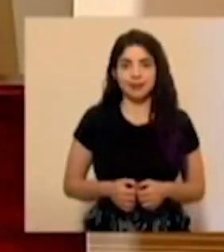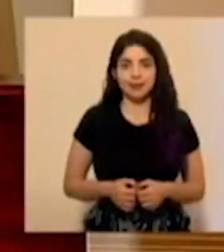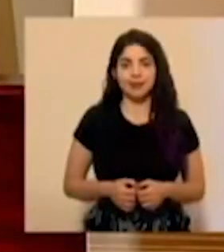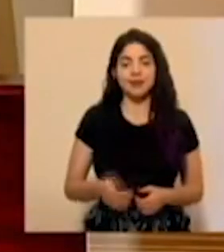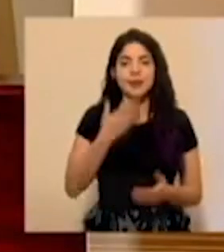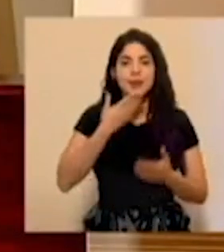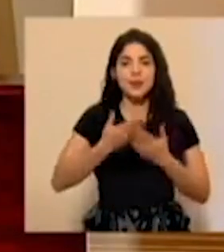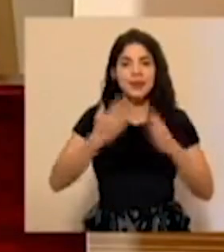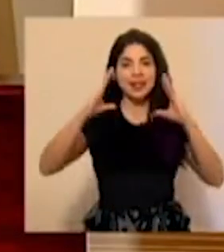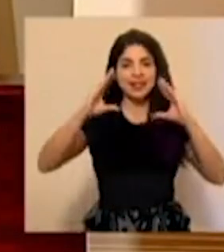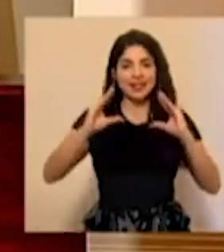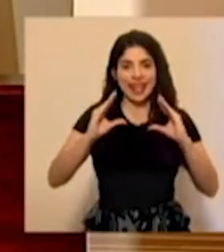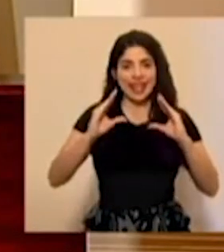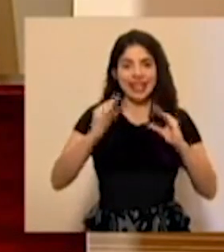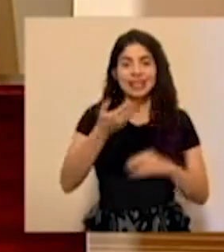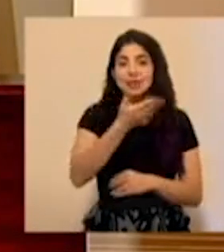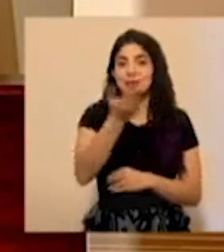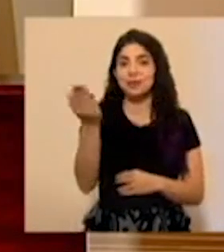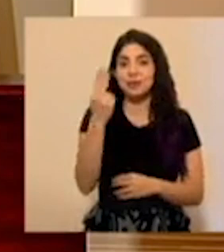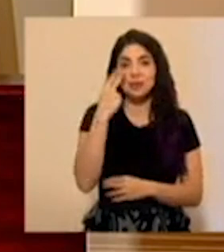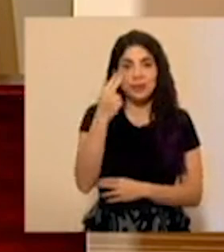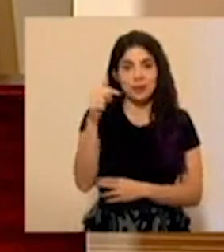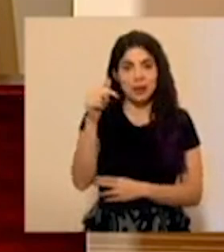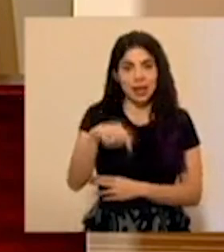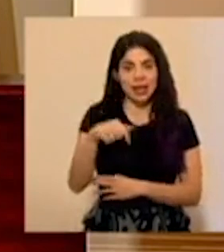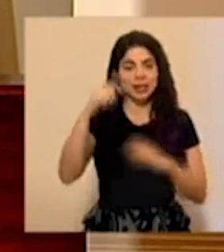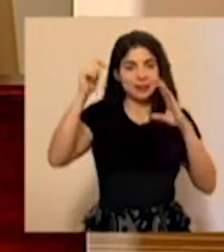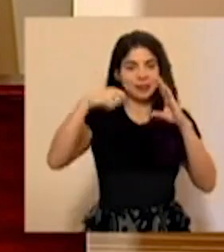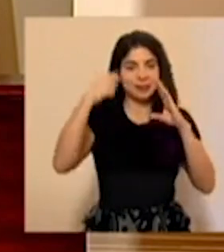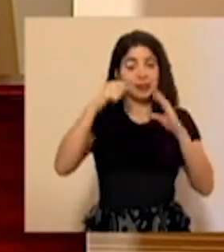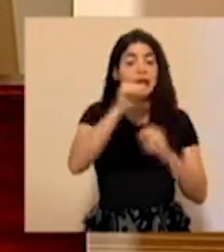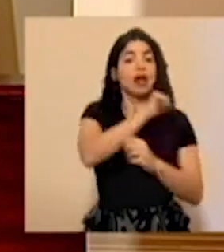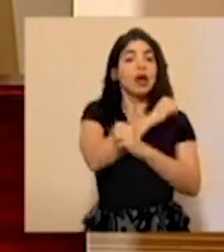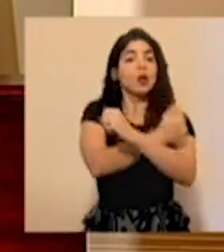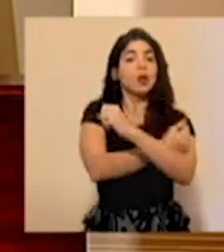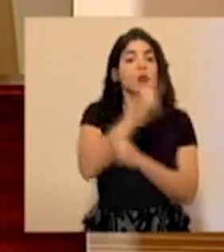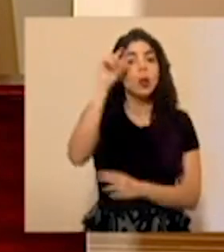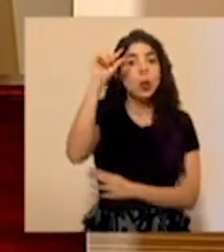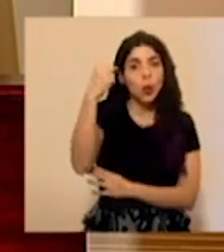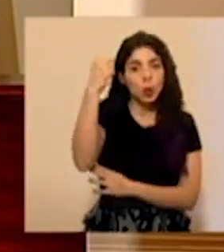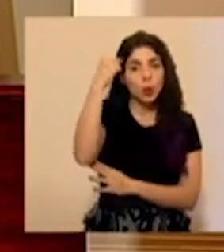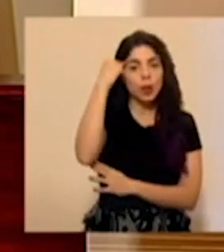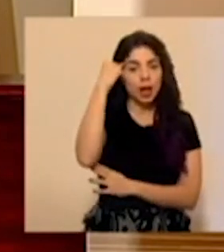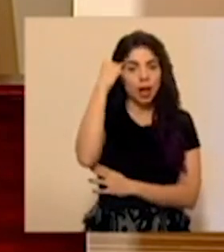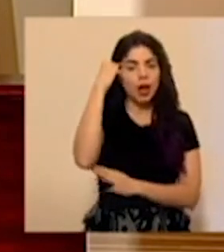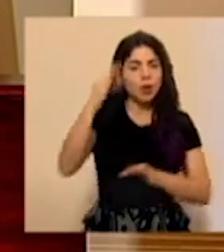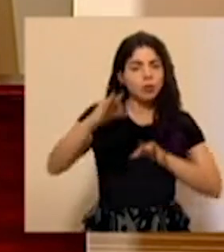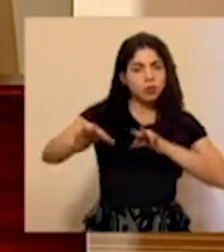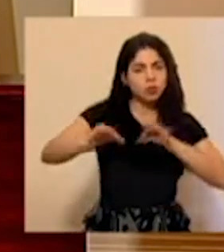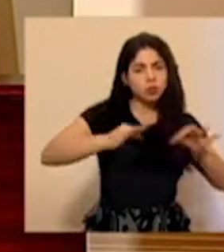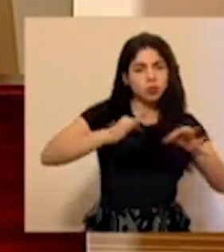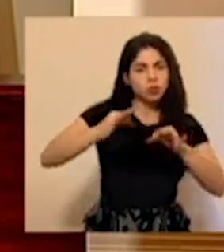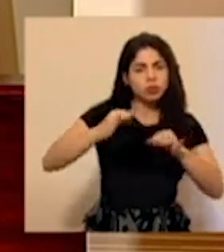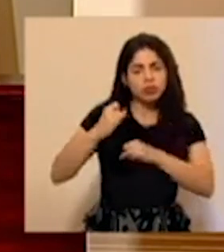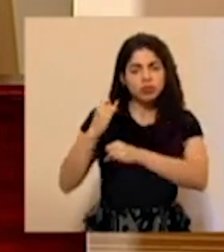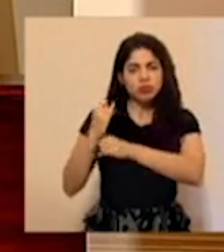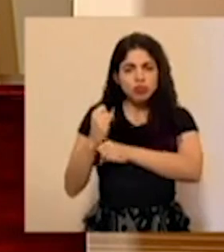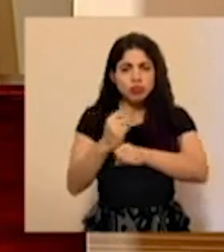Muy buenas tardes a quienes nos sintonizan en esta transmisión en donde las autoridades de gobierno detallan el trabajo